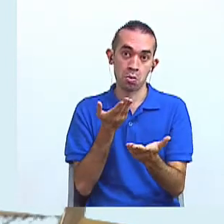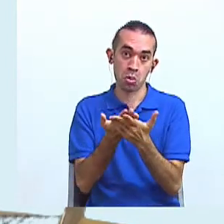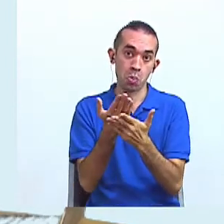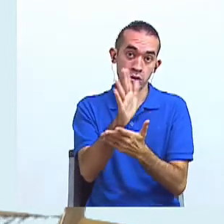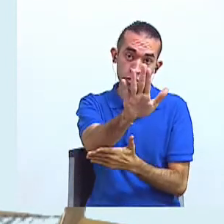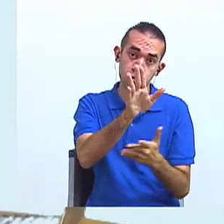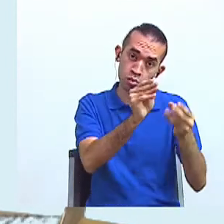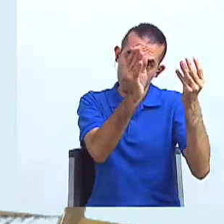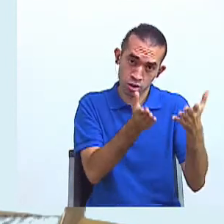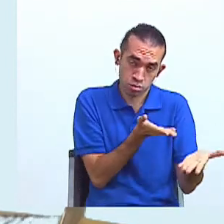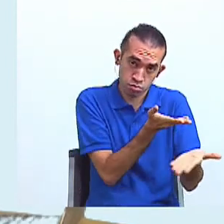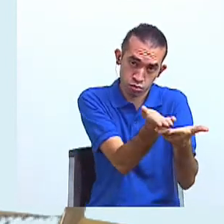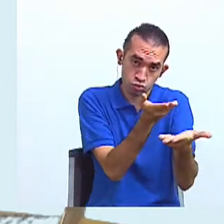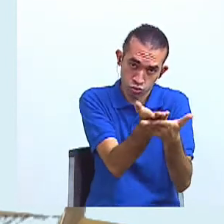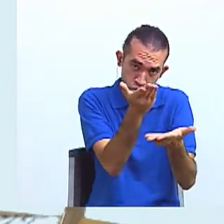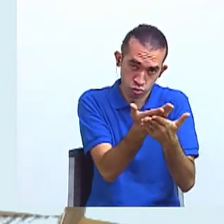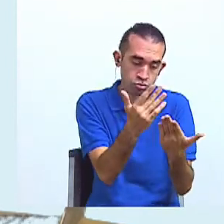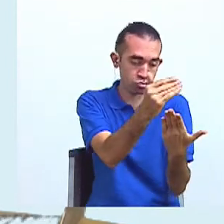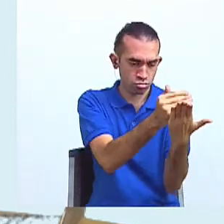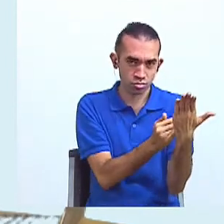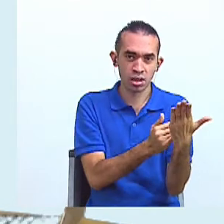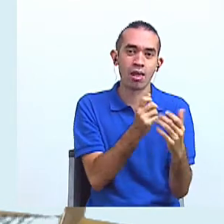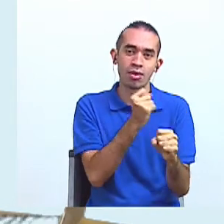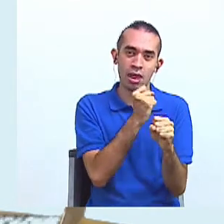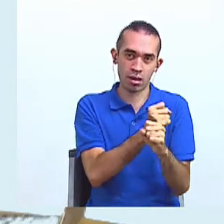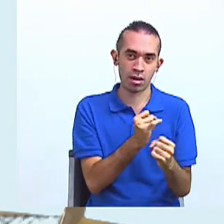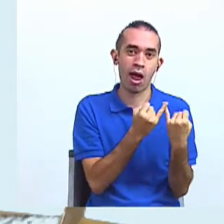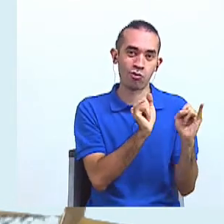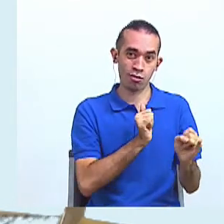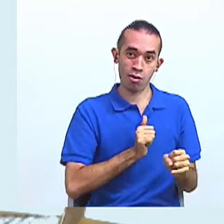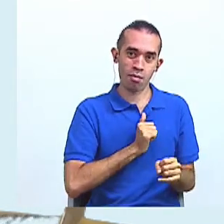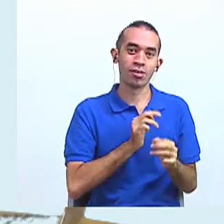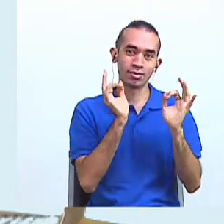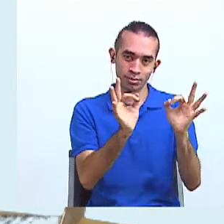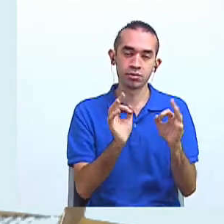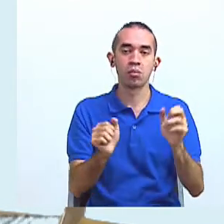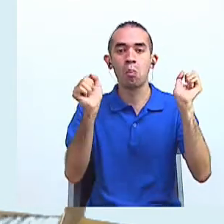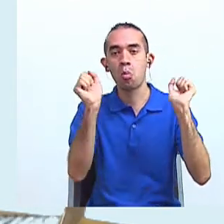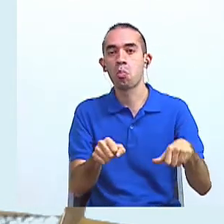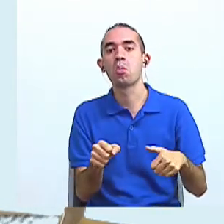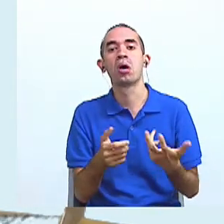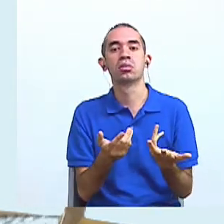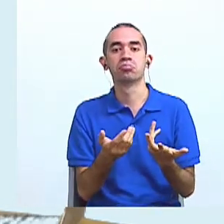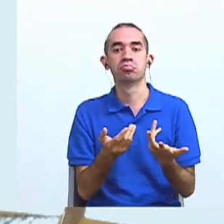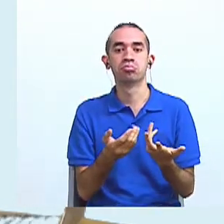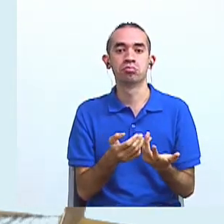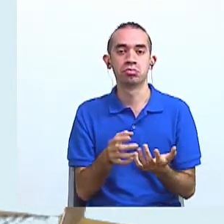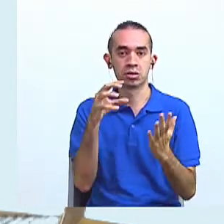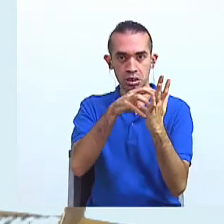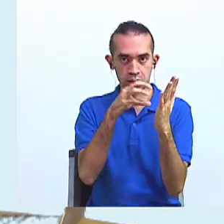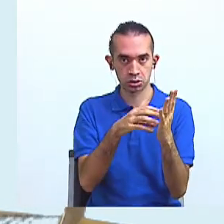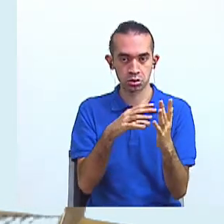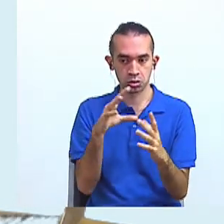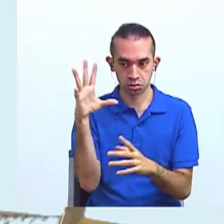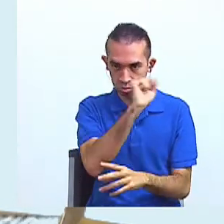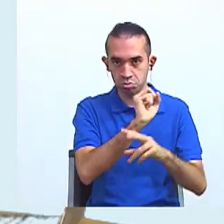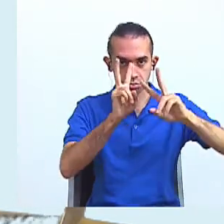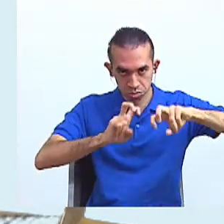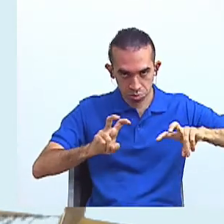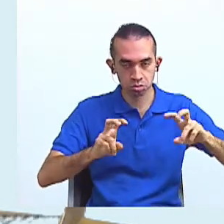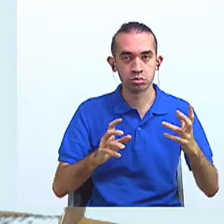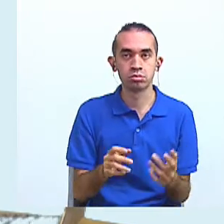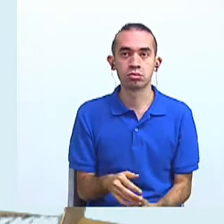docentes hacen a través de las guías autónomas. Sí. Podríamos acercarnos a ese texto de esa manera. O bien,